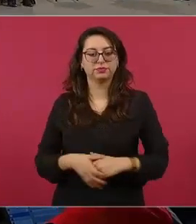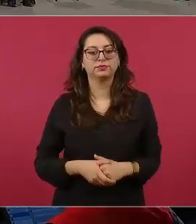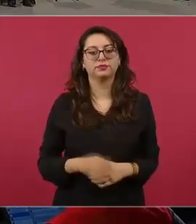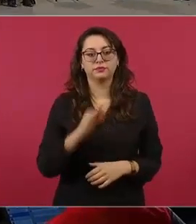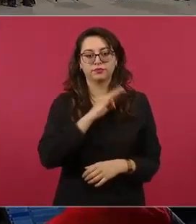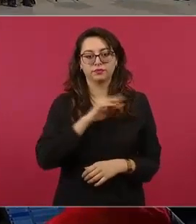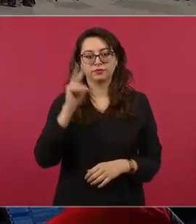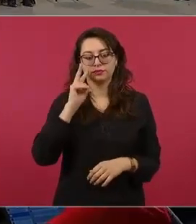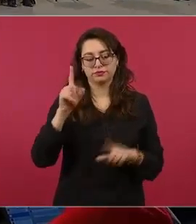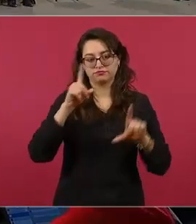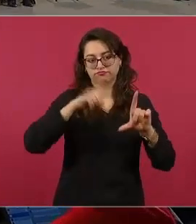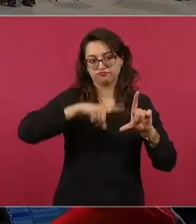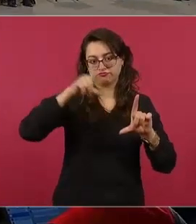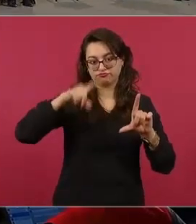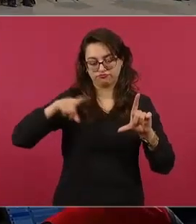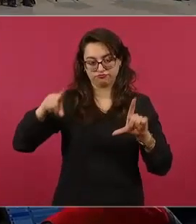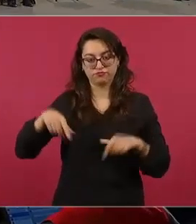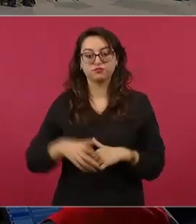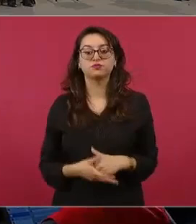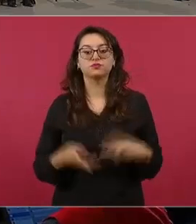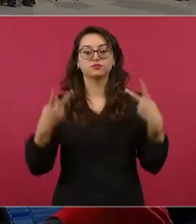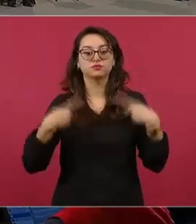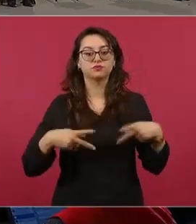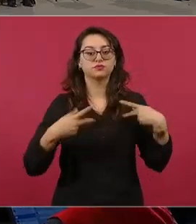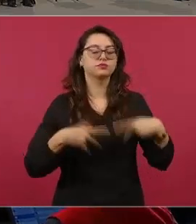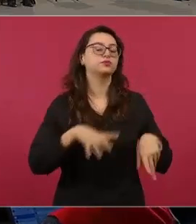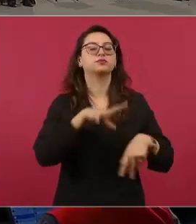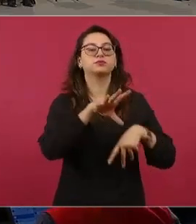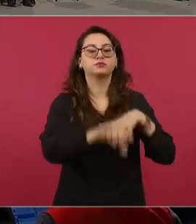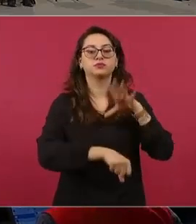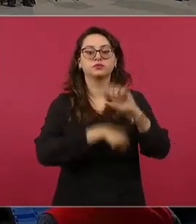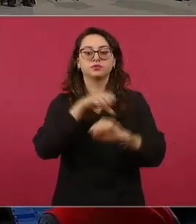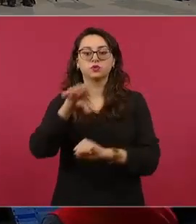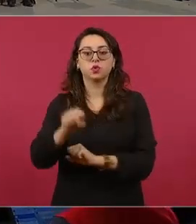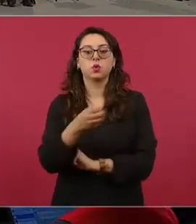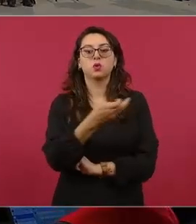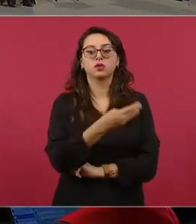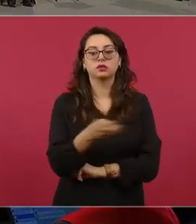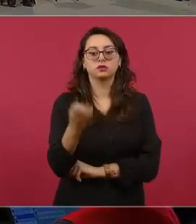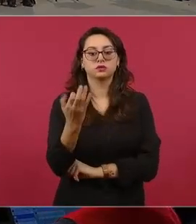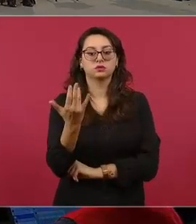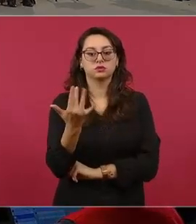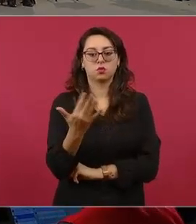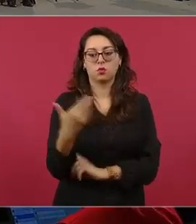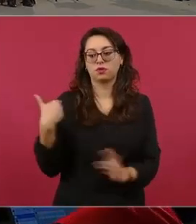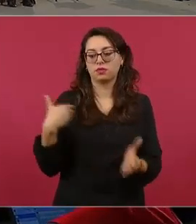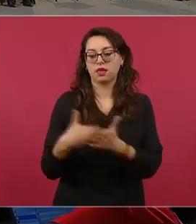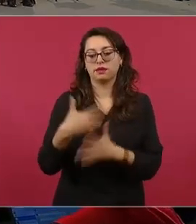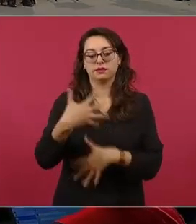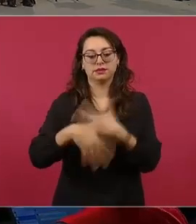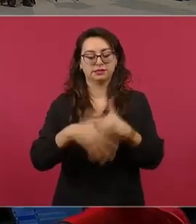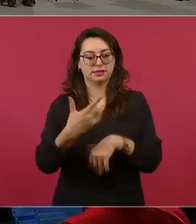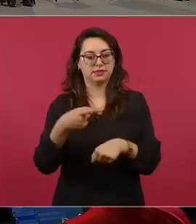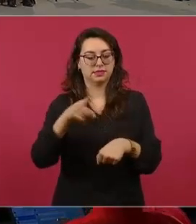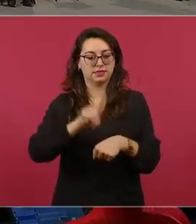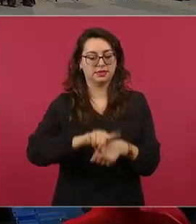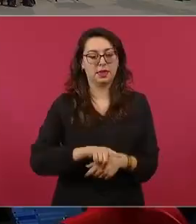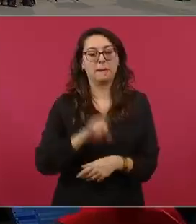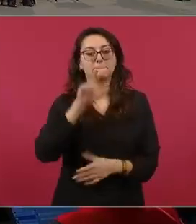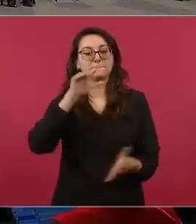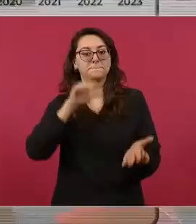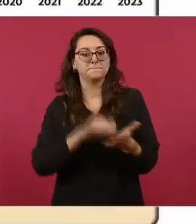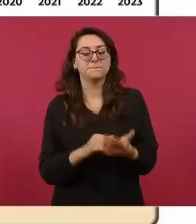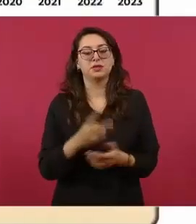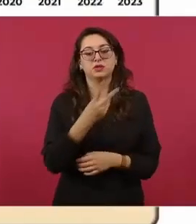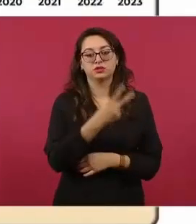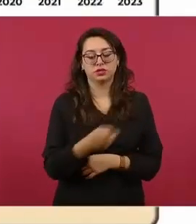gráficas. En detenidos, tenemos 450 detenidos. En el periodo, mil 219 en lo que